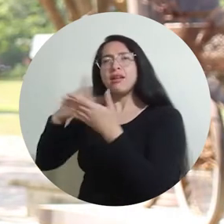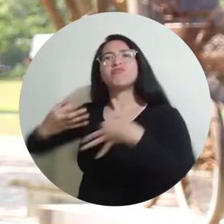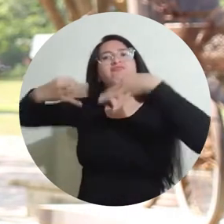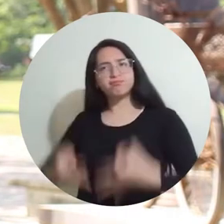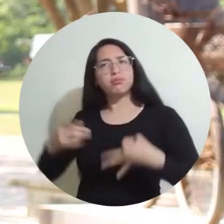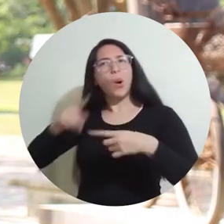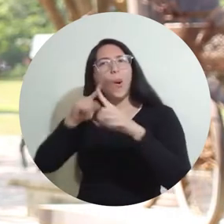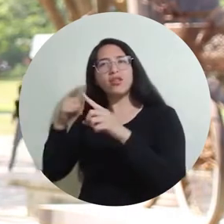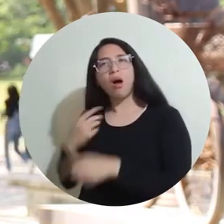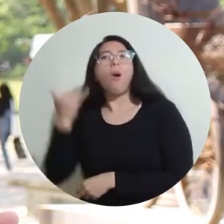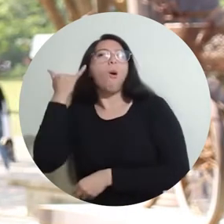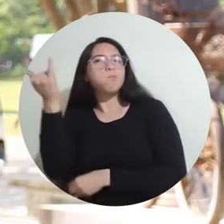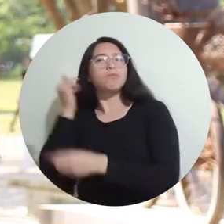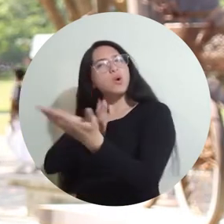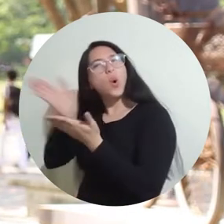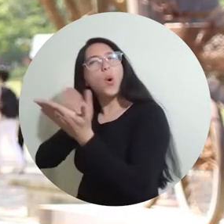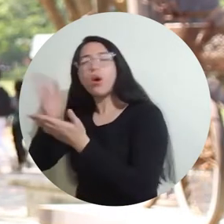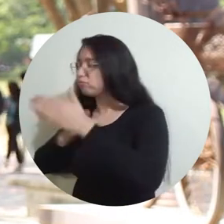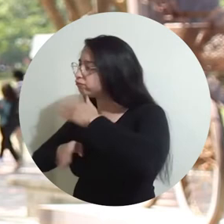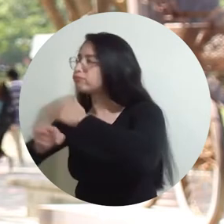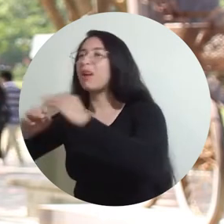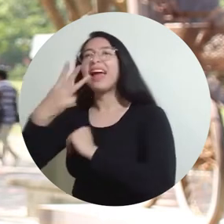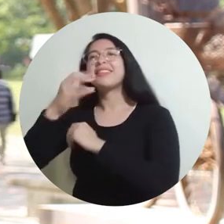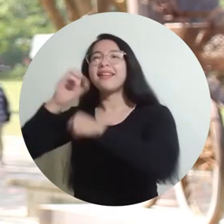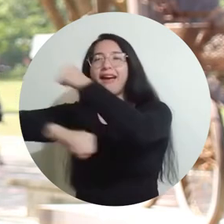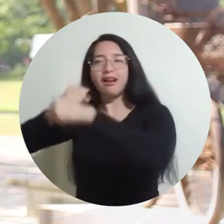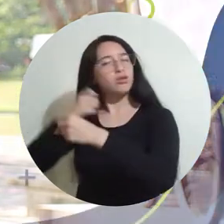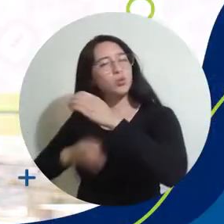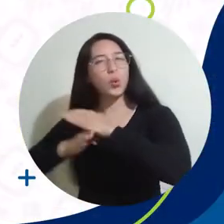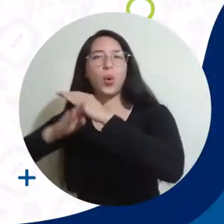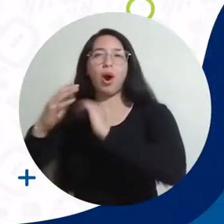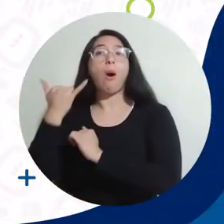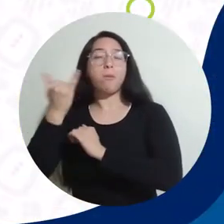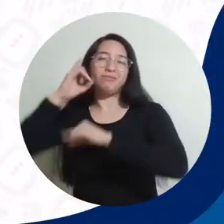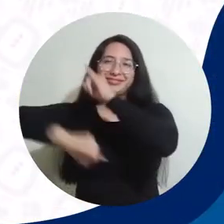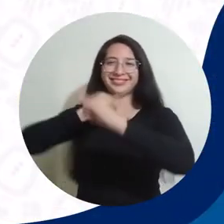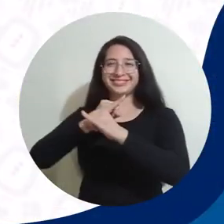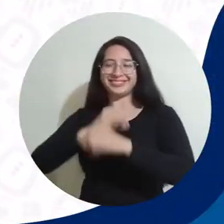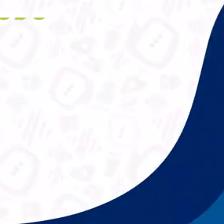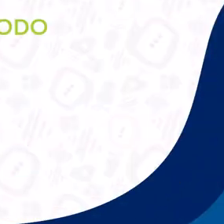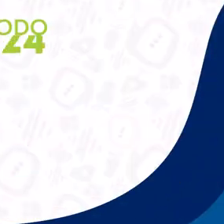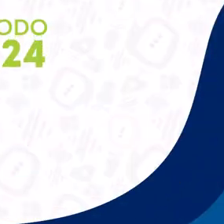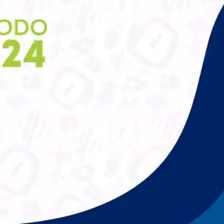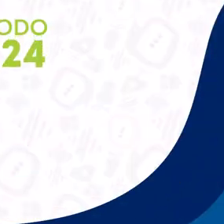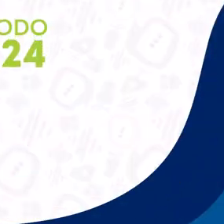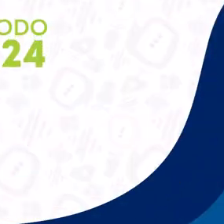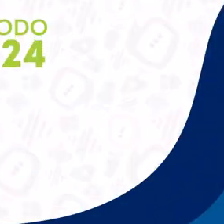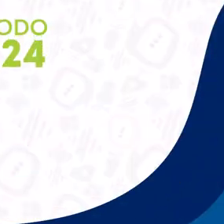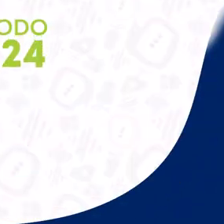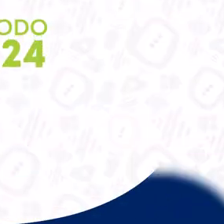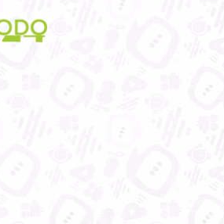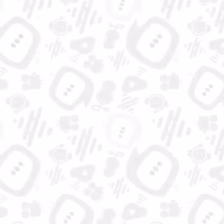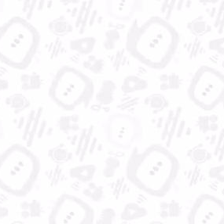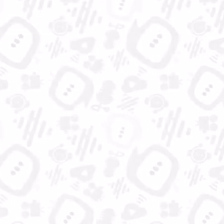pues nos garantiza mantenernos en las grandes ligas de la física en el mundo por los próximos 30 años. Universidad del Magdalena, aún más